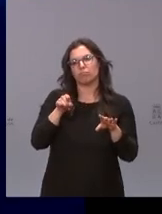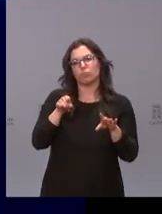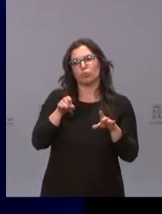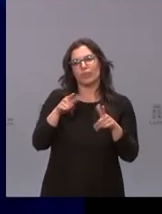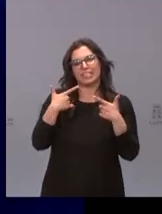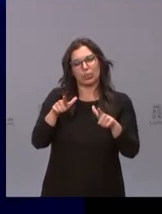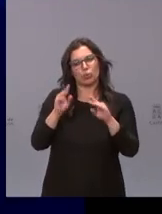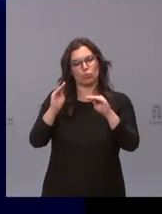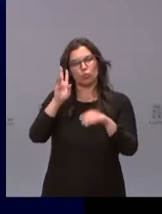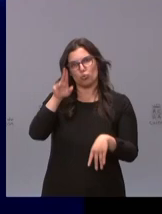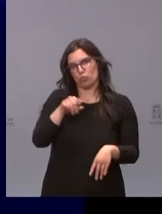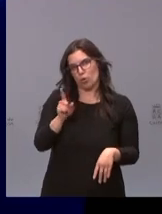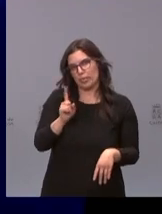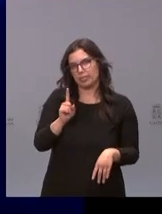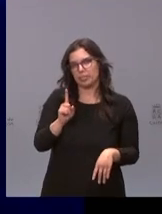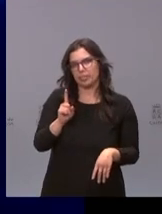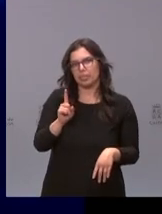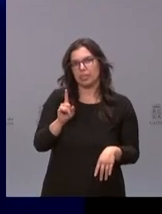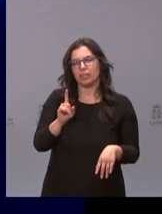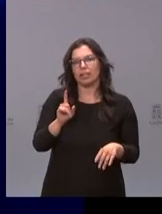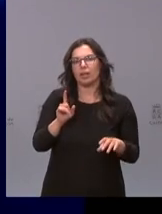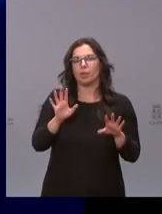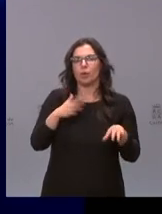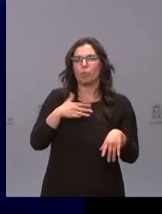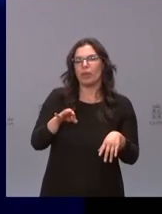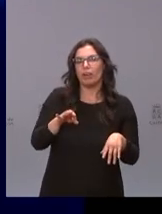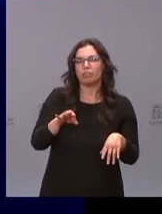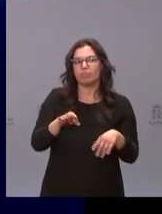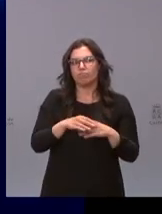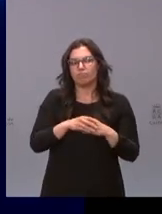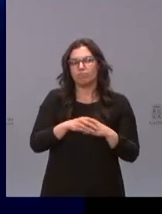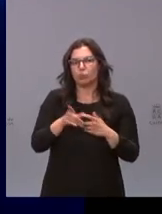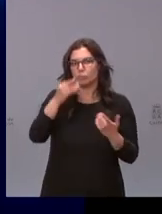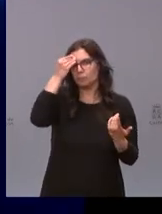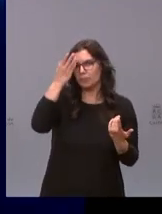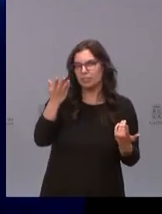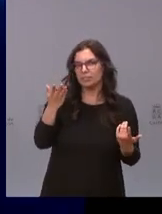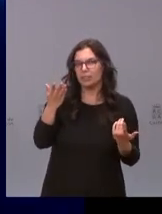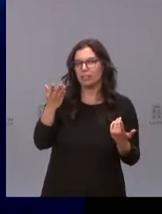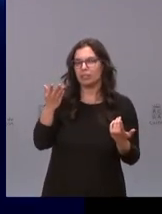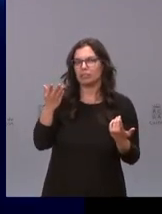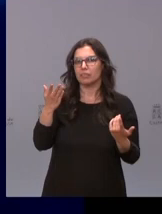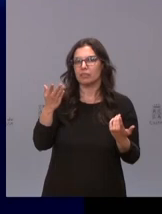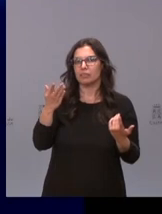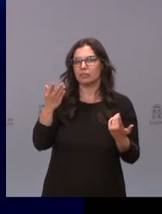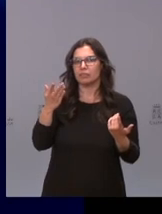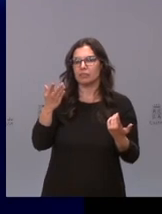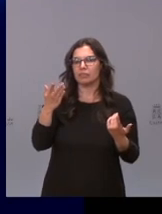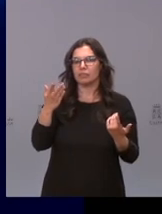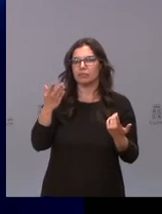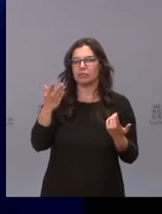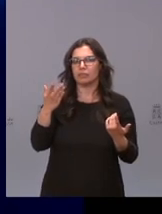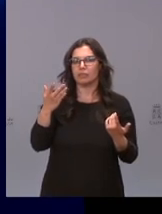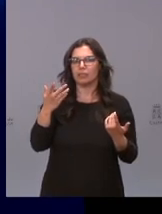el ramo suyo de especialidad quizás a lo mejor cree que ha sido y está siendo suficiente la